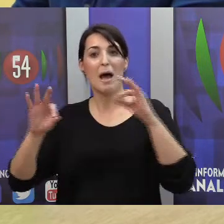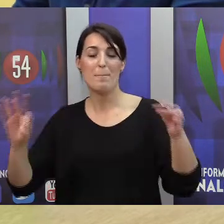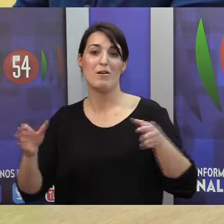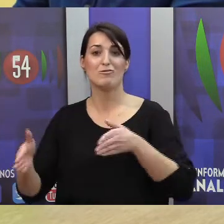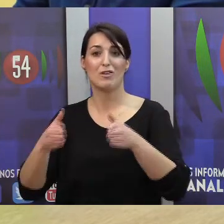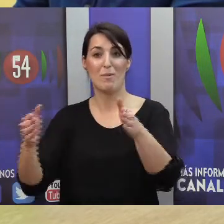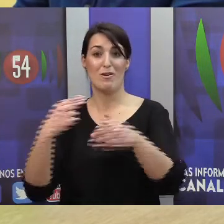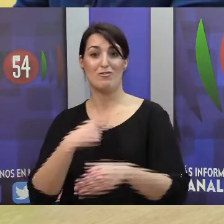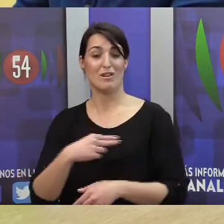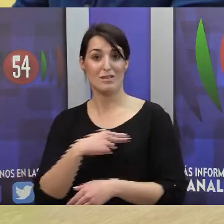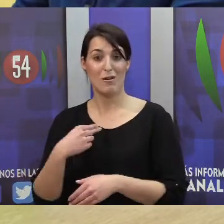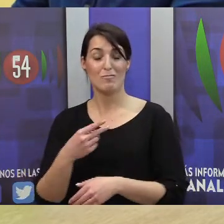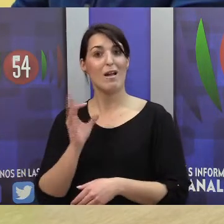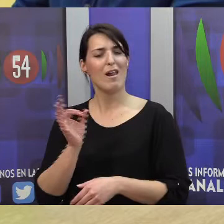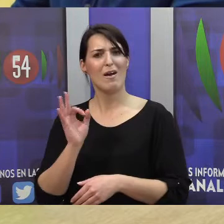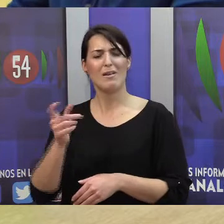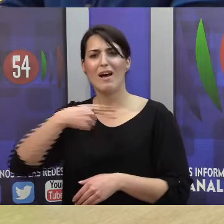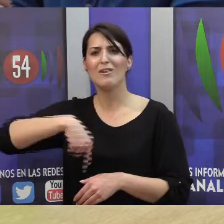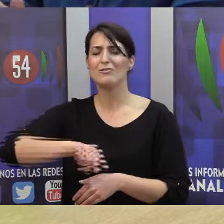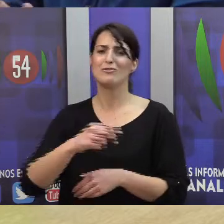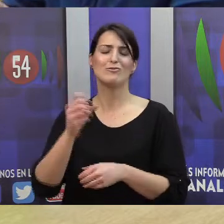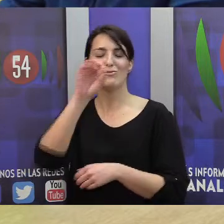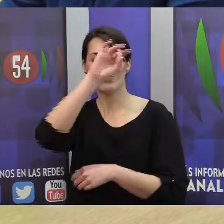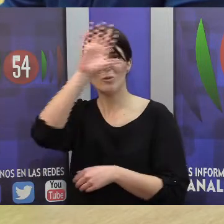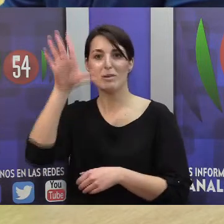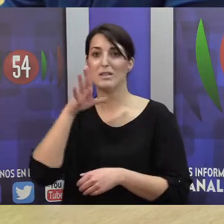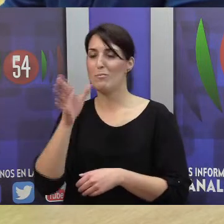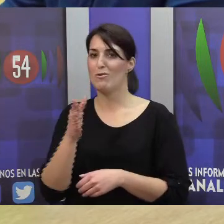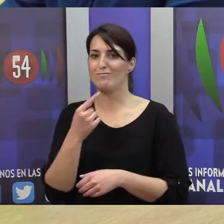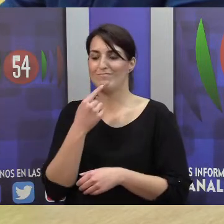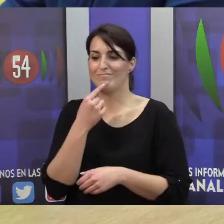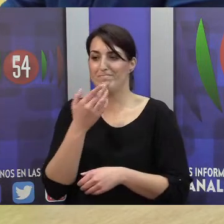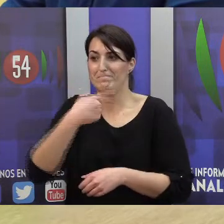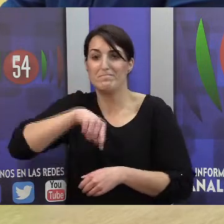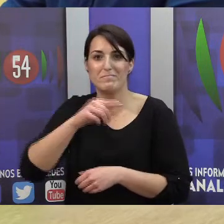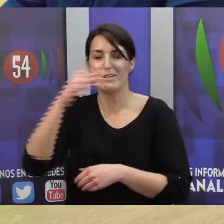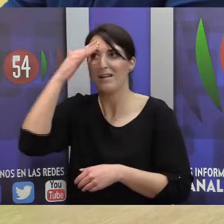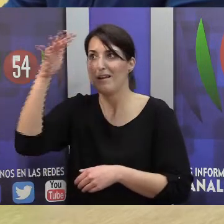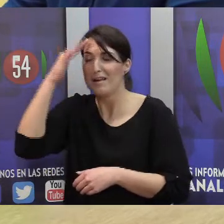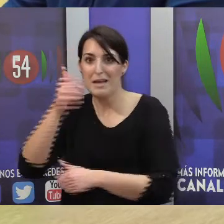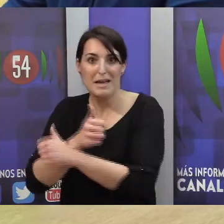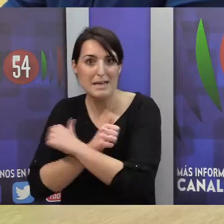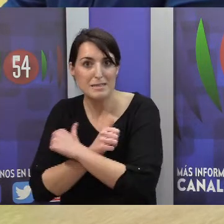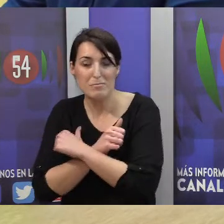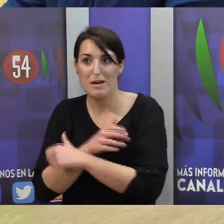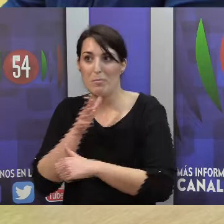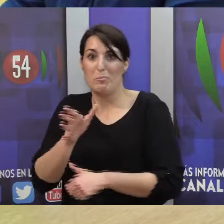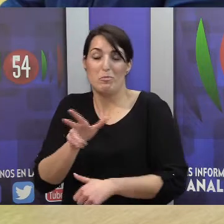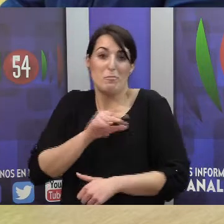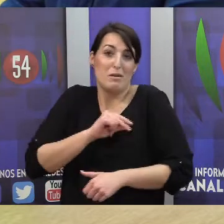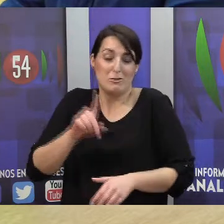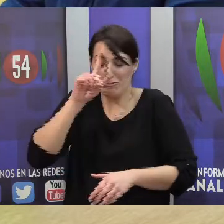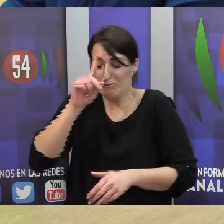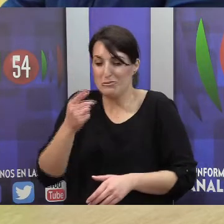verdad es que ha sido una sorpresa porque ya digo, no esperábamos ni por mucho por los méritos que dices tú, si sería merecido me